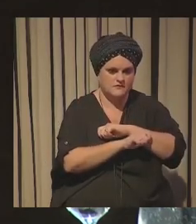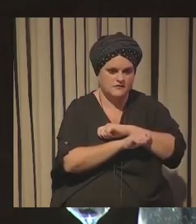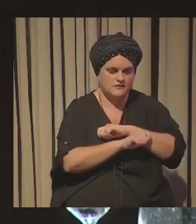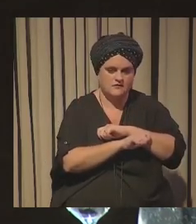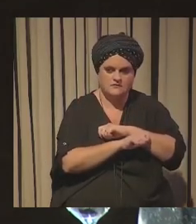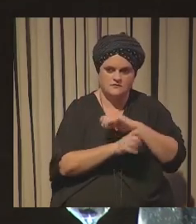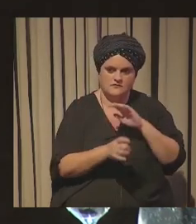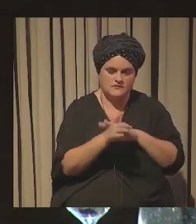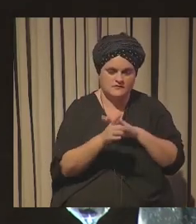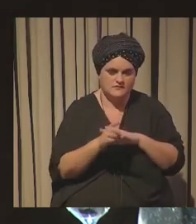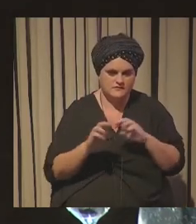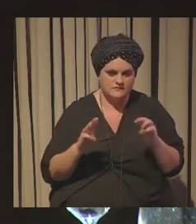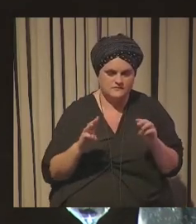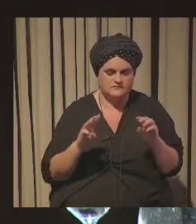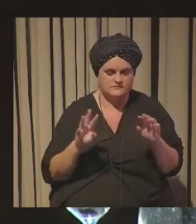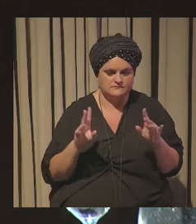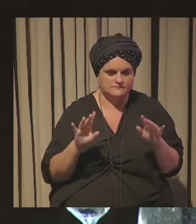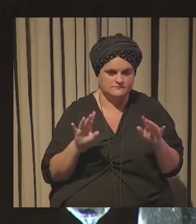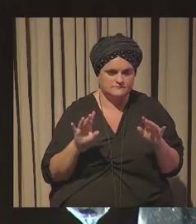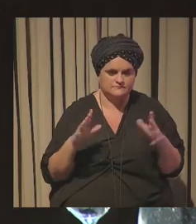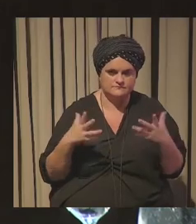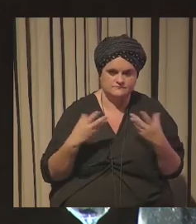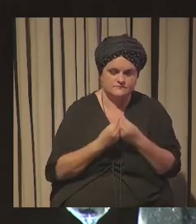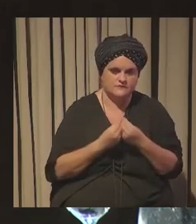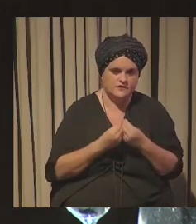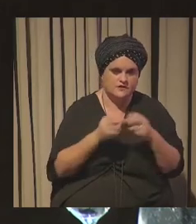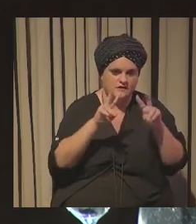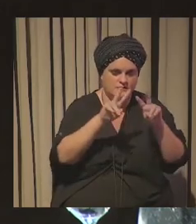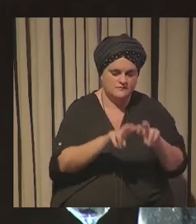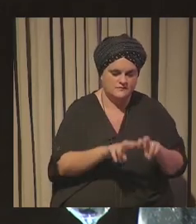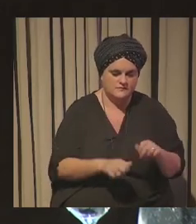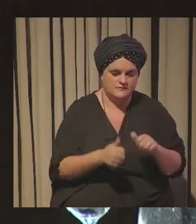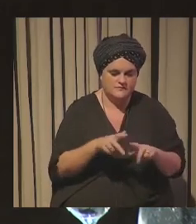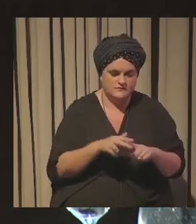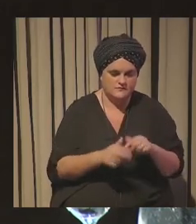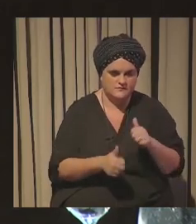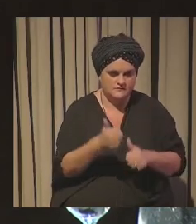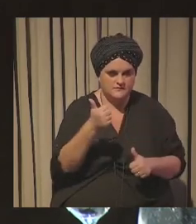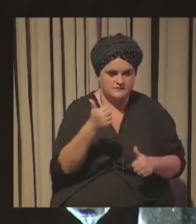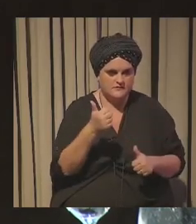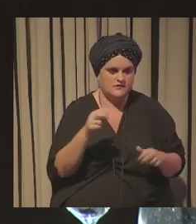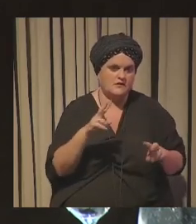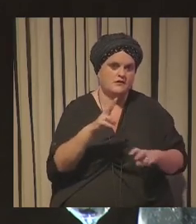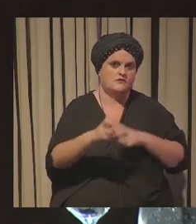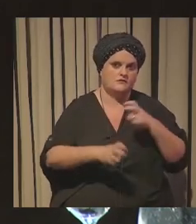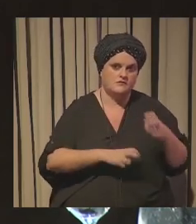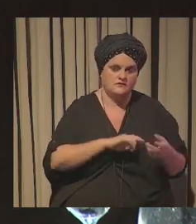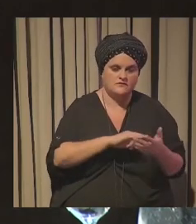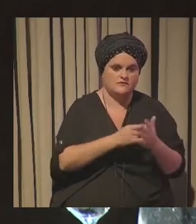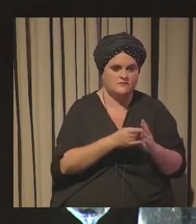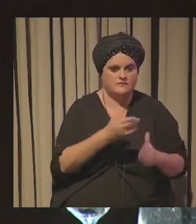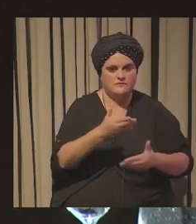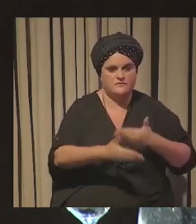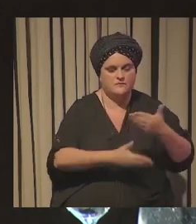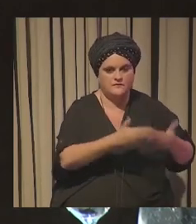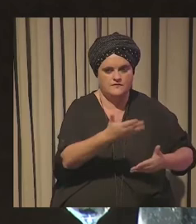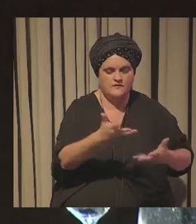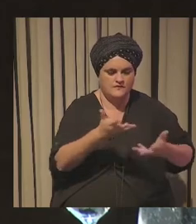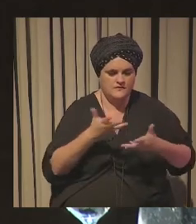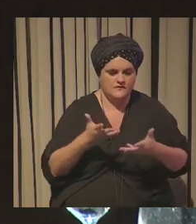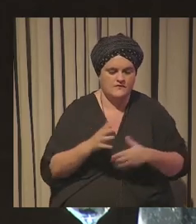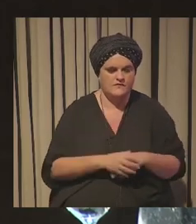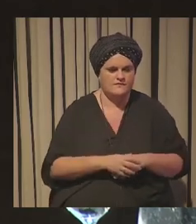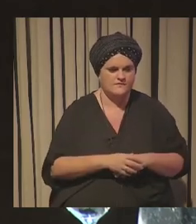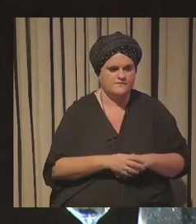-creación y como una herramienta más de investigación en esos procesos de innovación o de construcción de distintas soluciones